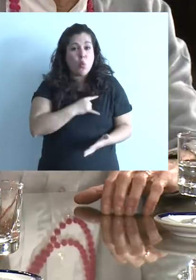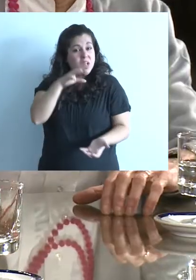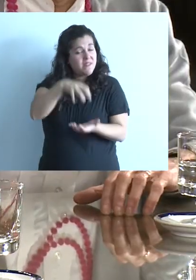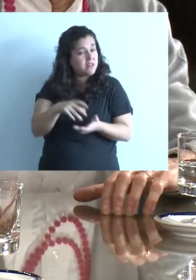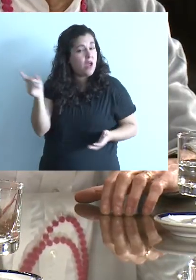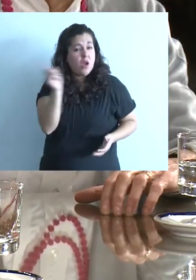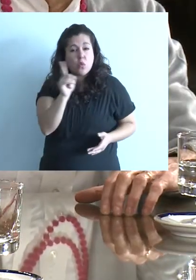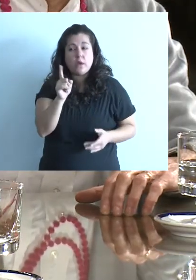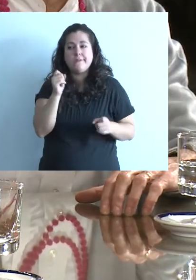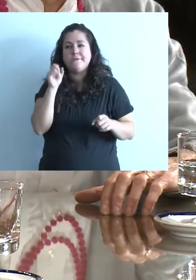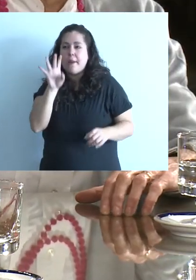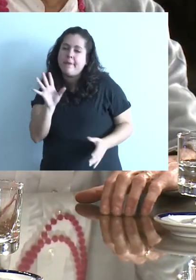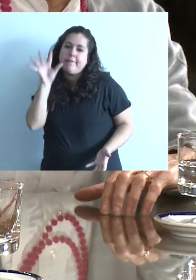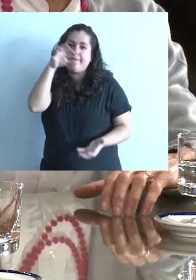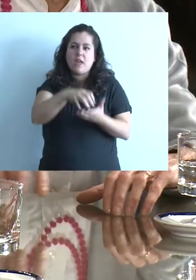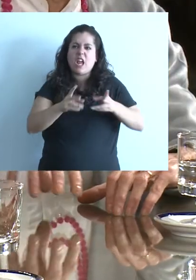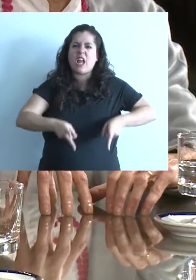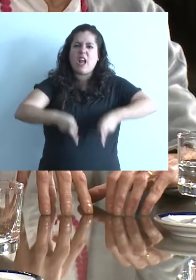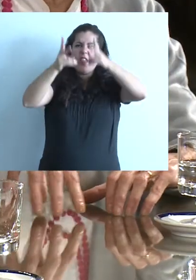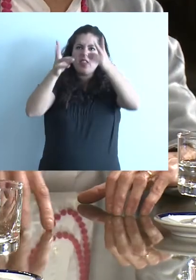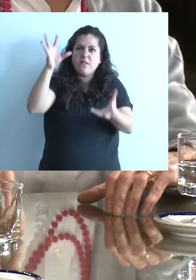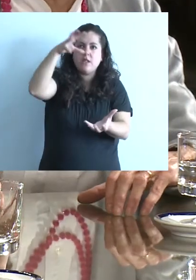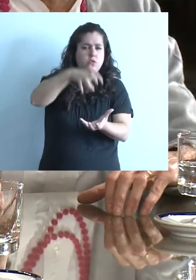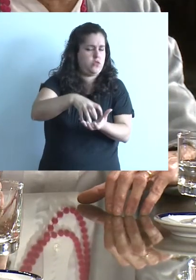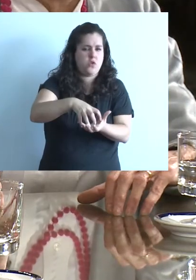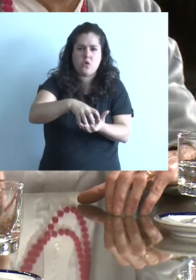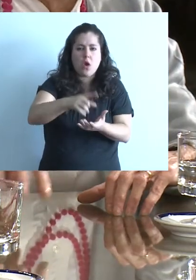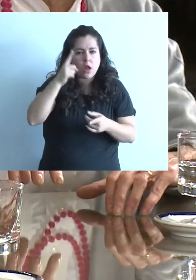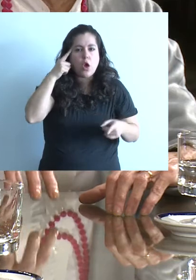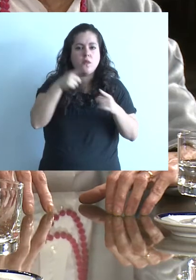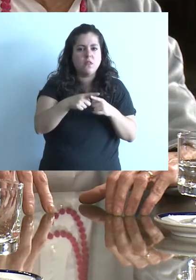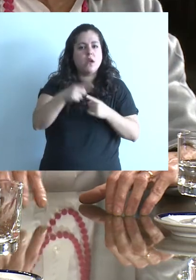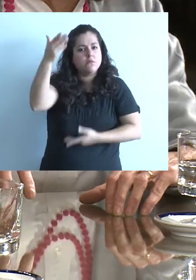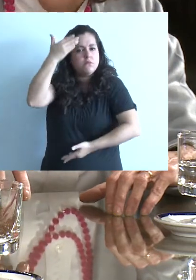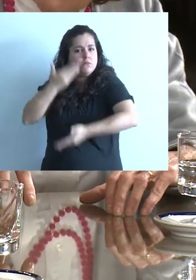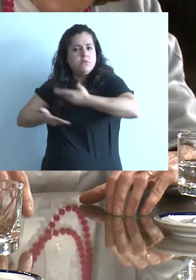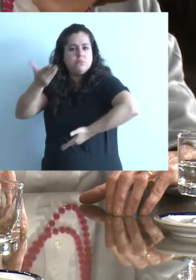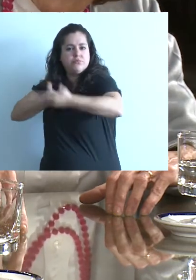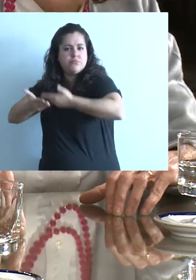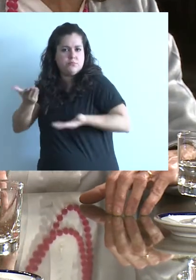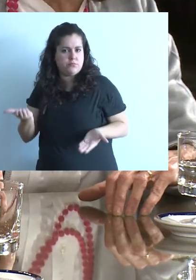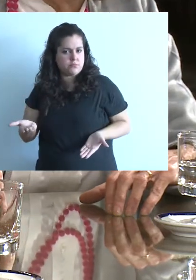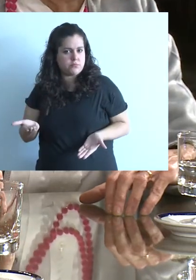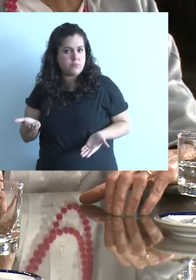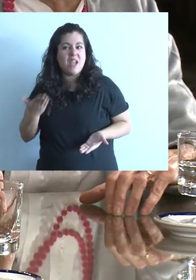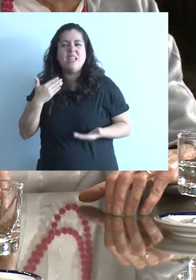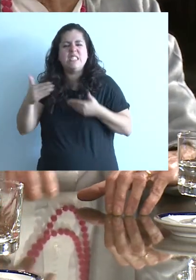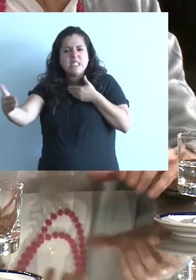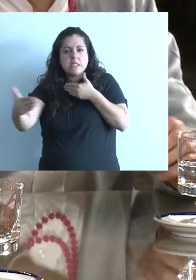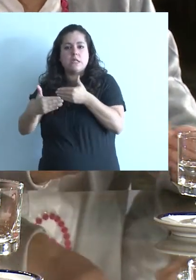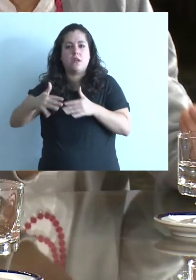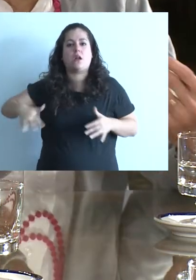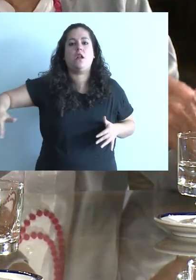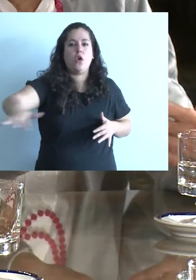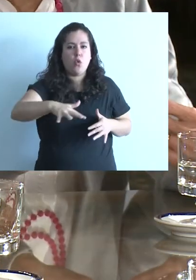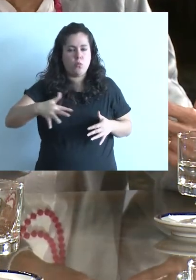es una universidad que tiene un edificio central, sino que va a ser itinerante. Es decir, con la mayor proximidad posible a las